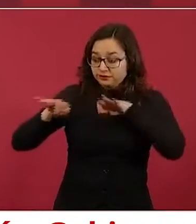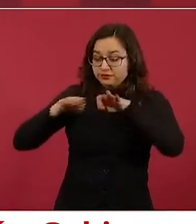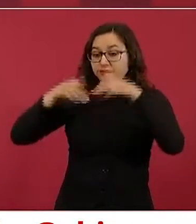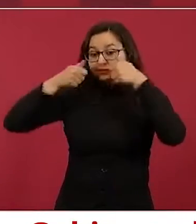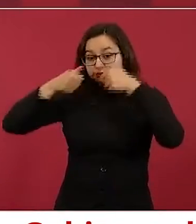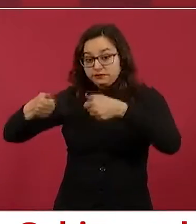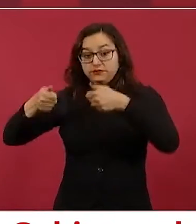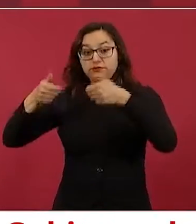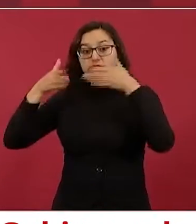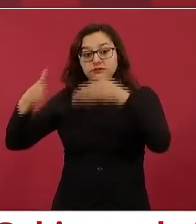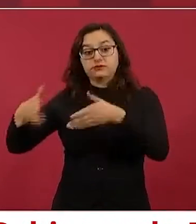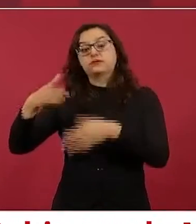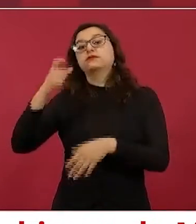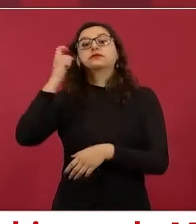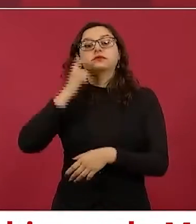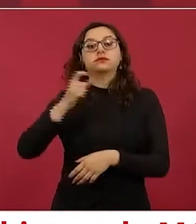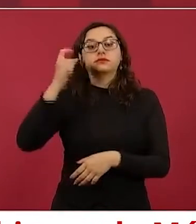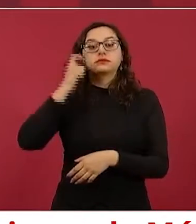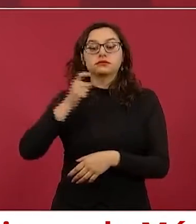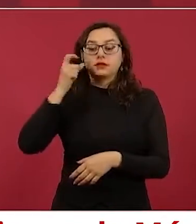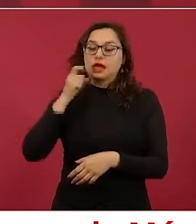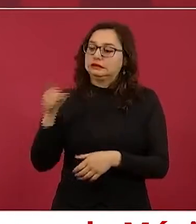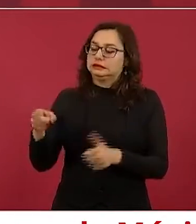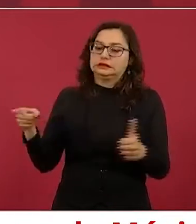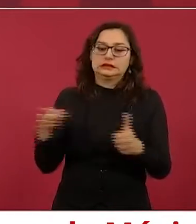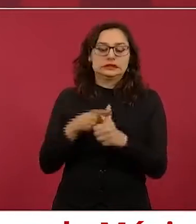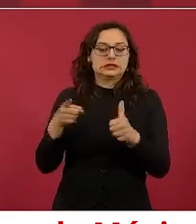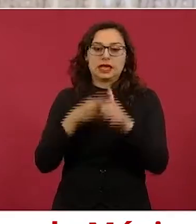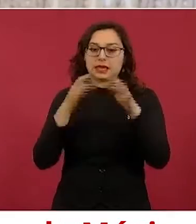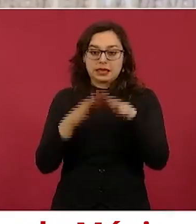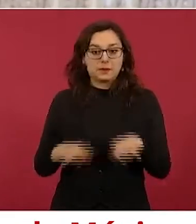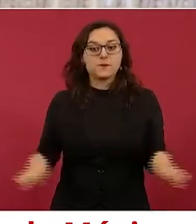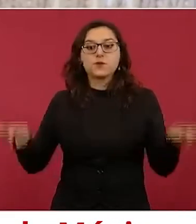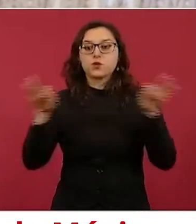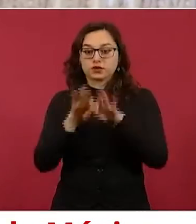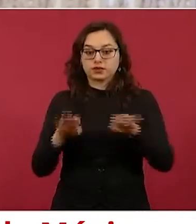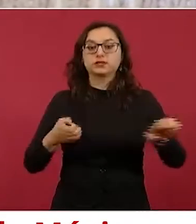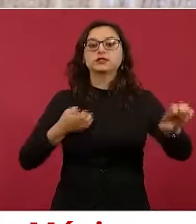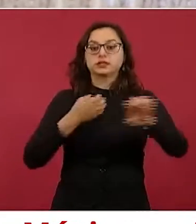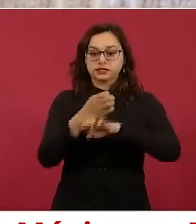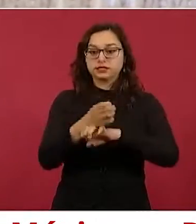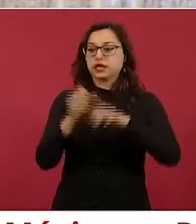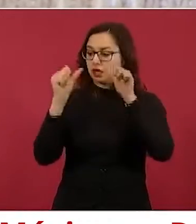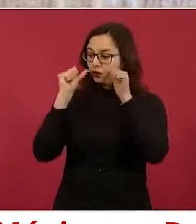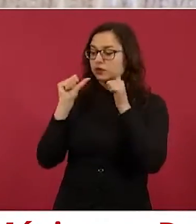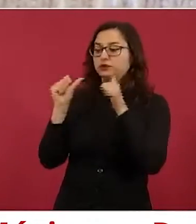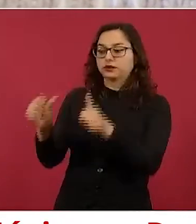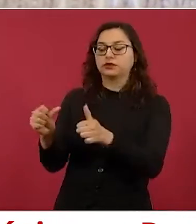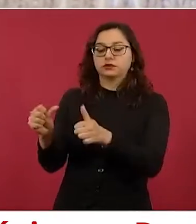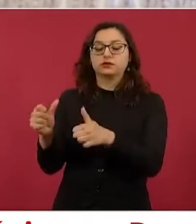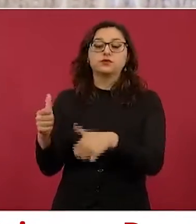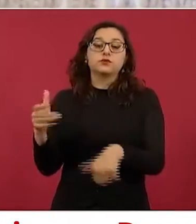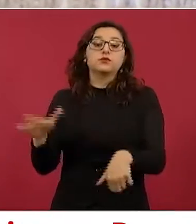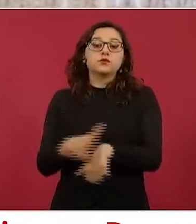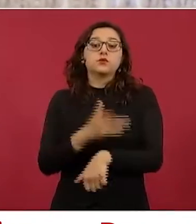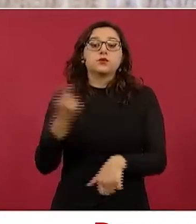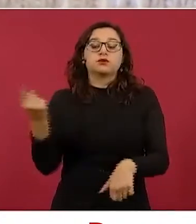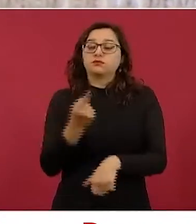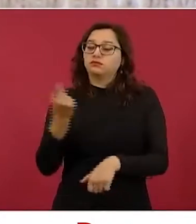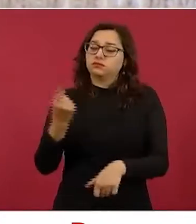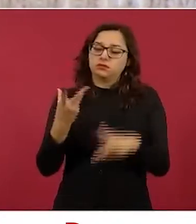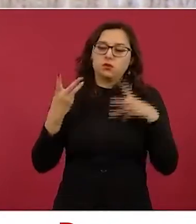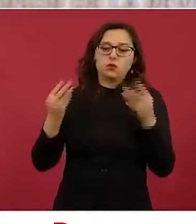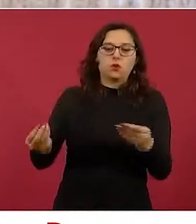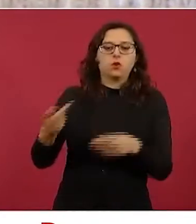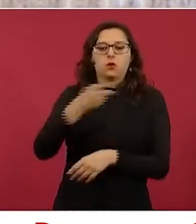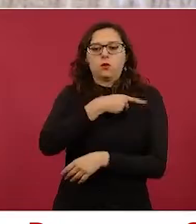prioritario por la situación de pobreza,